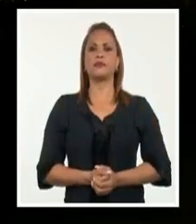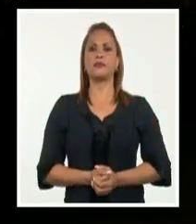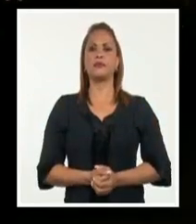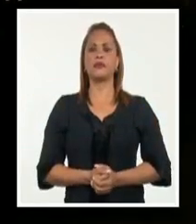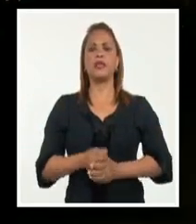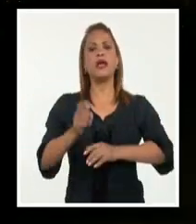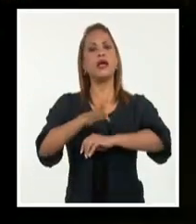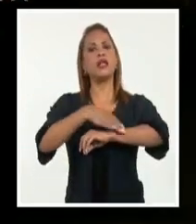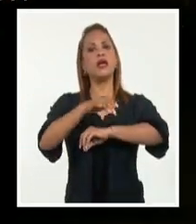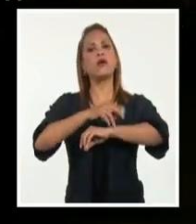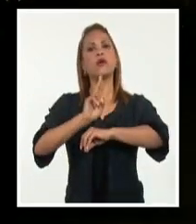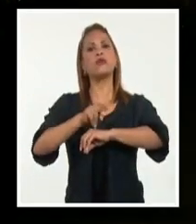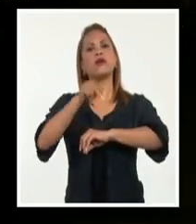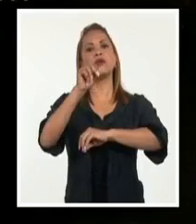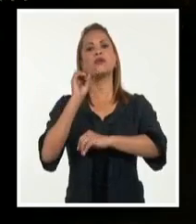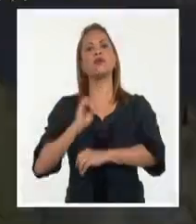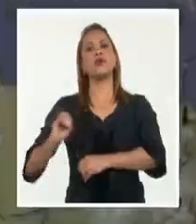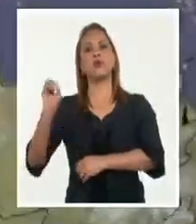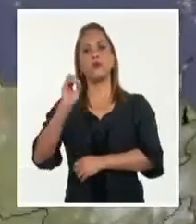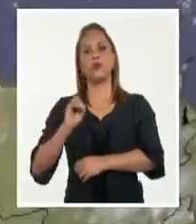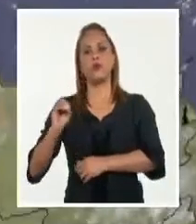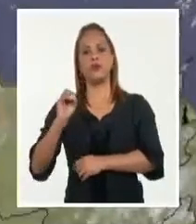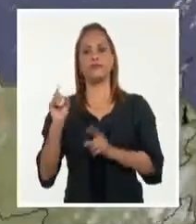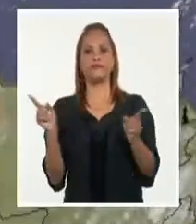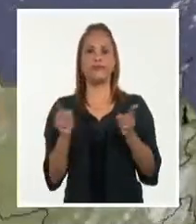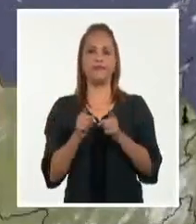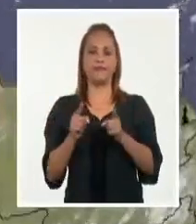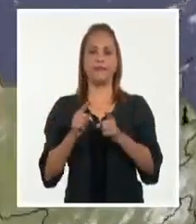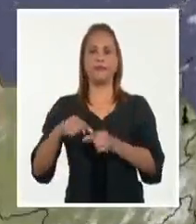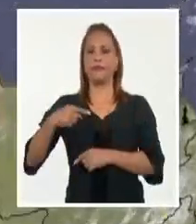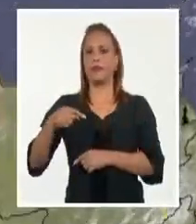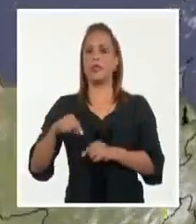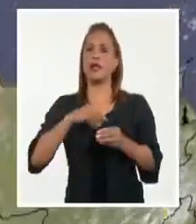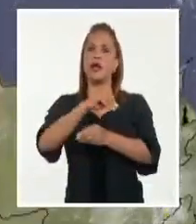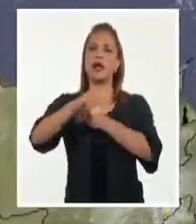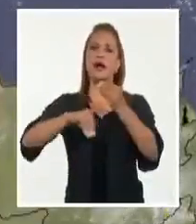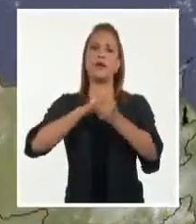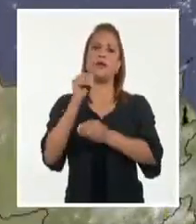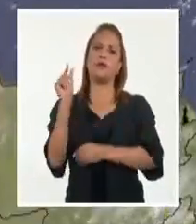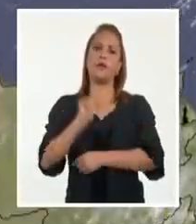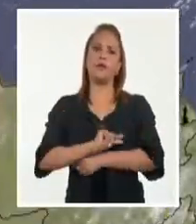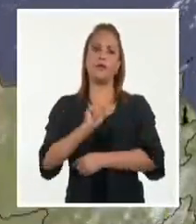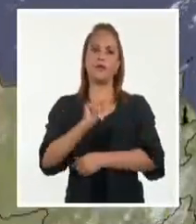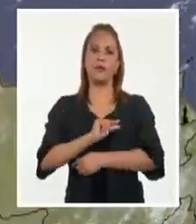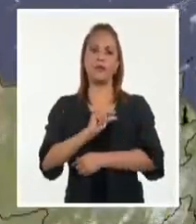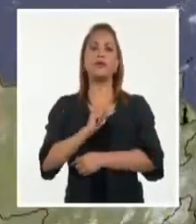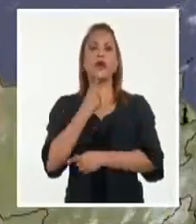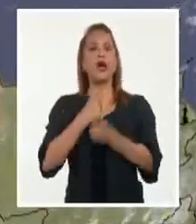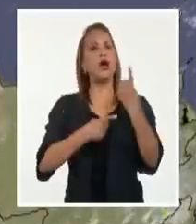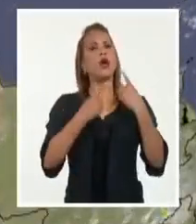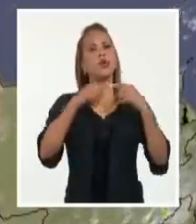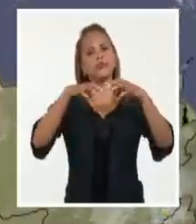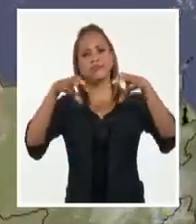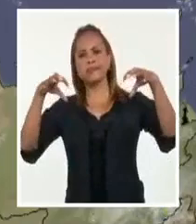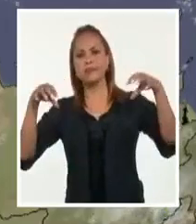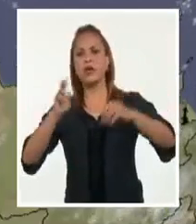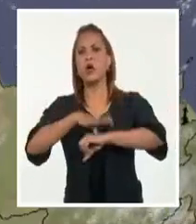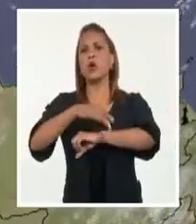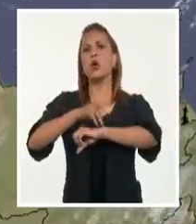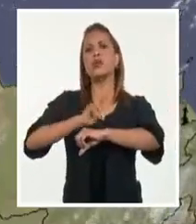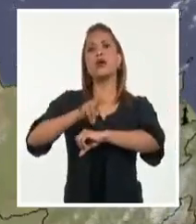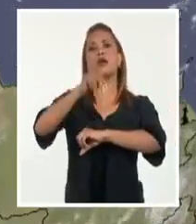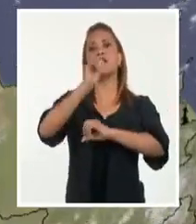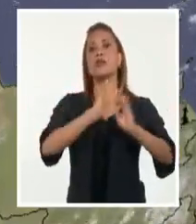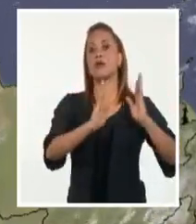de la costa norte de la región oriental. En resumen para las próximas horas poco cambia las condiciones del tiempo, solo aislados chubascos en zonas de la costa norte del